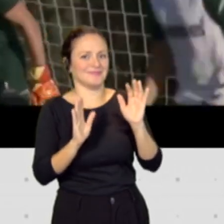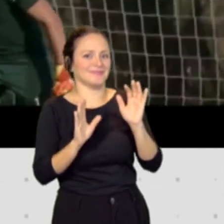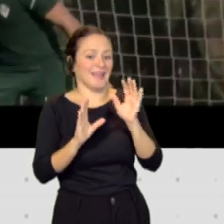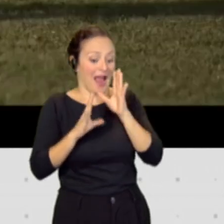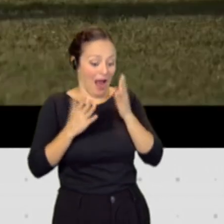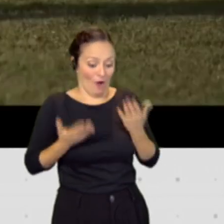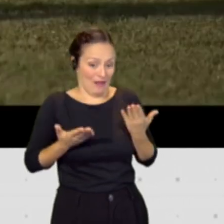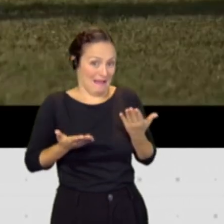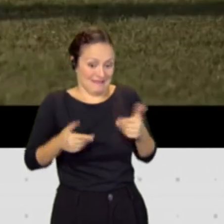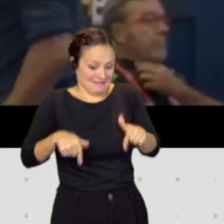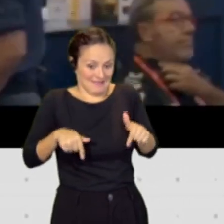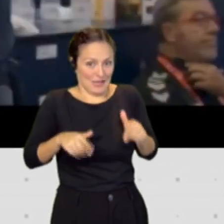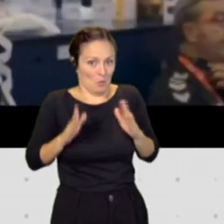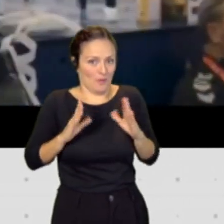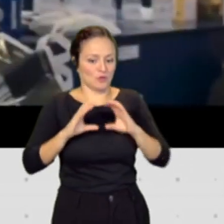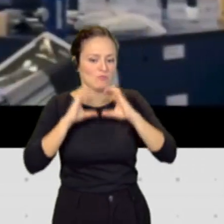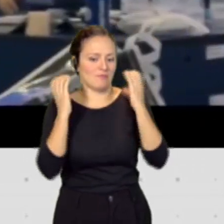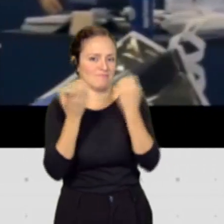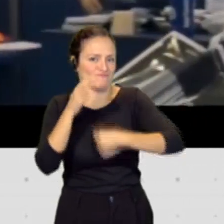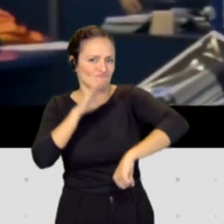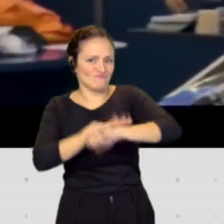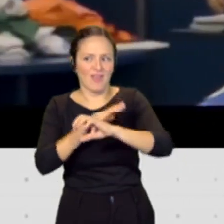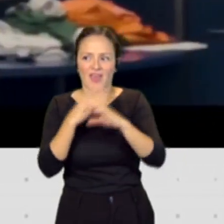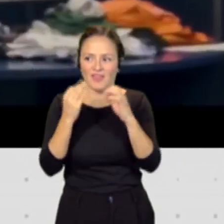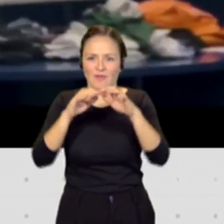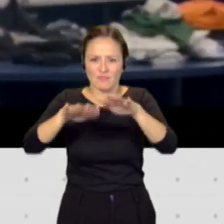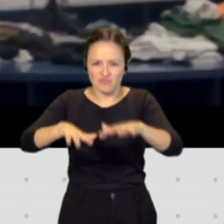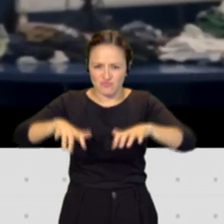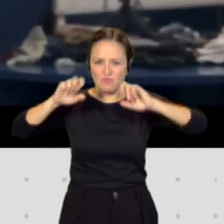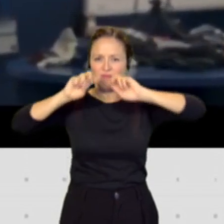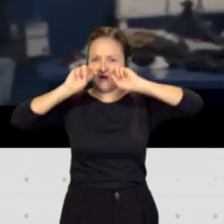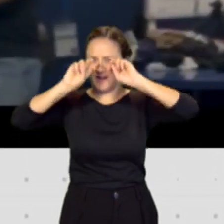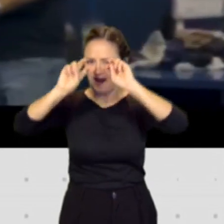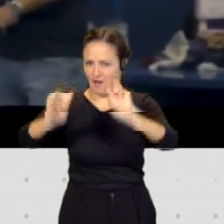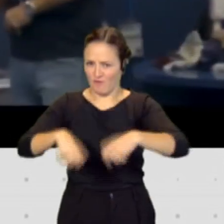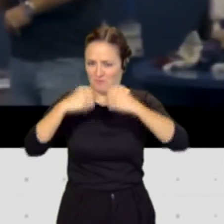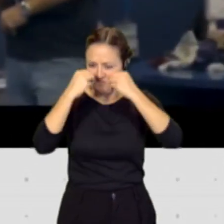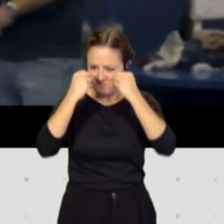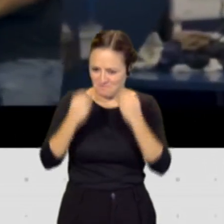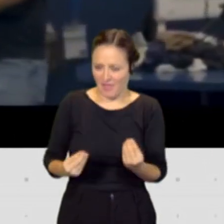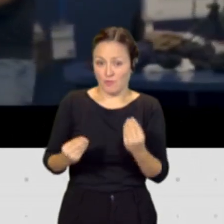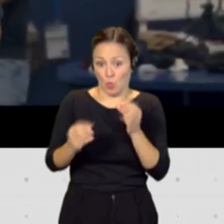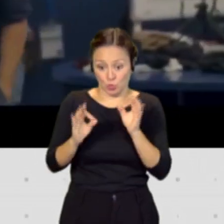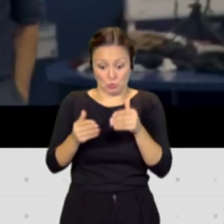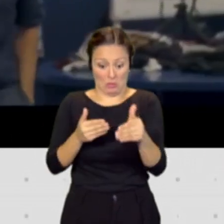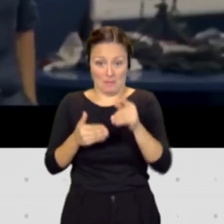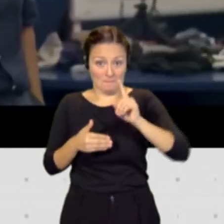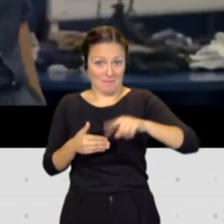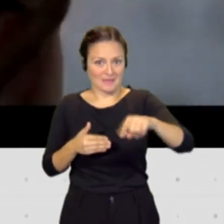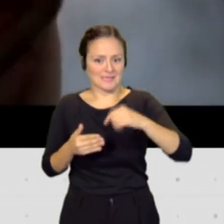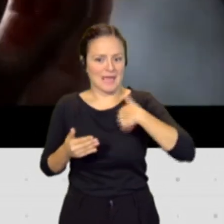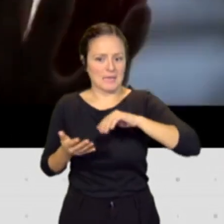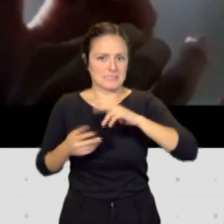inmediato es tener el Heliodoro bueno, con esa gran reforma que se pretende abordar en estos próximos meses para